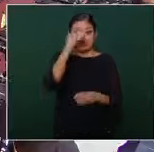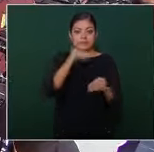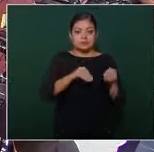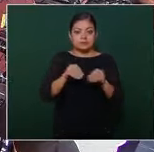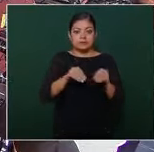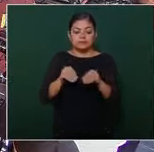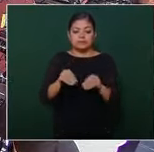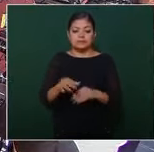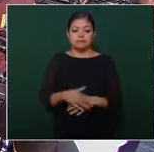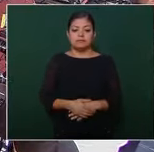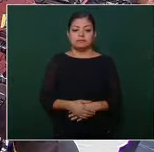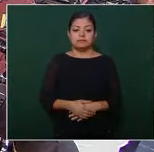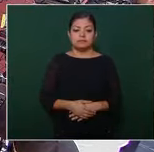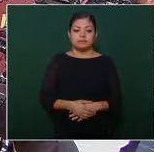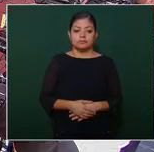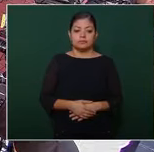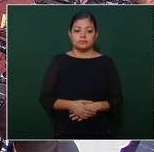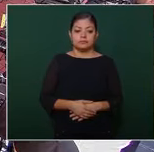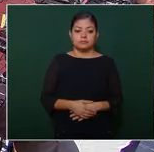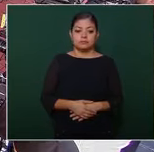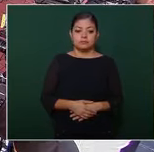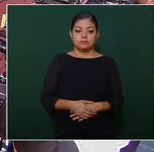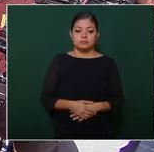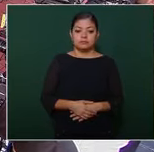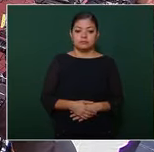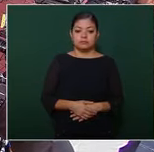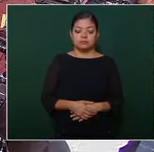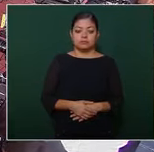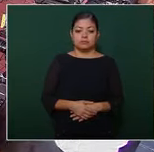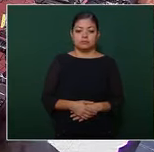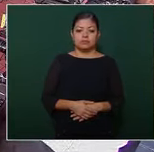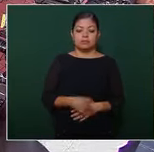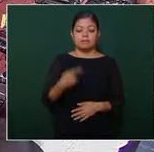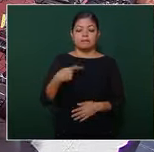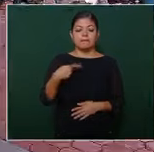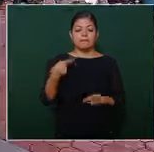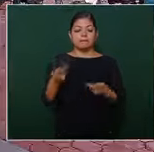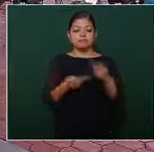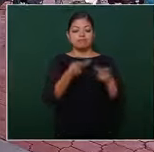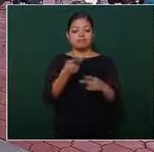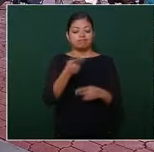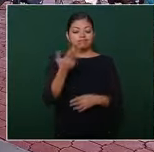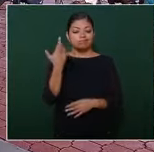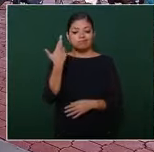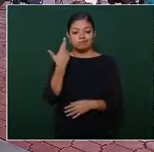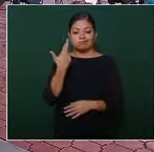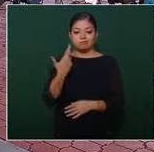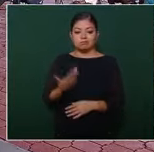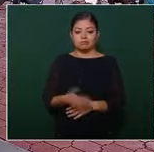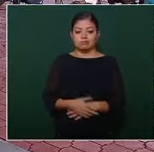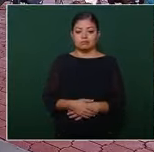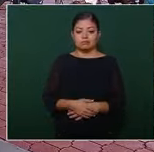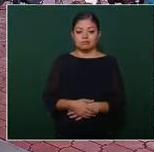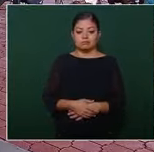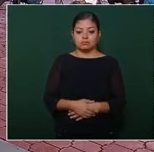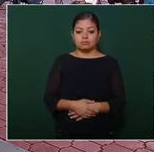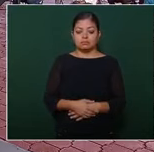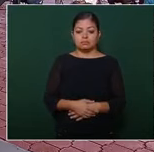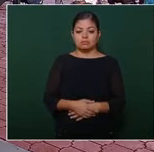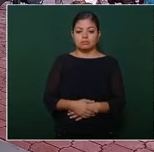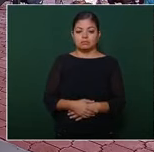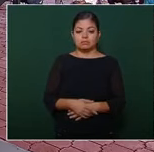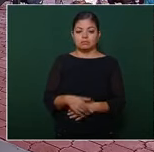presidente pregunta la que continúa desapareciendo las personas continúa matando a las mujeres